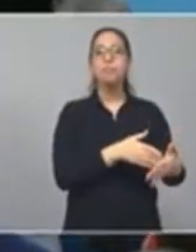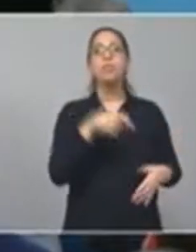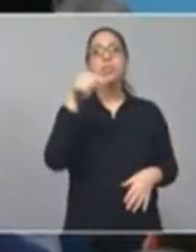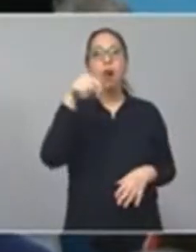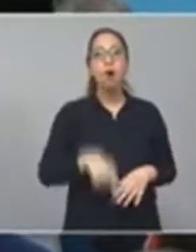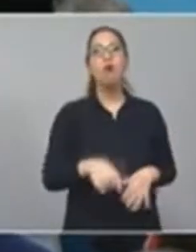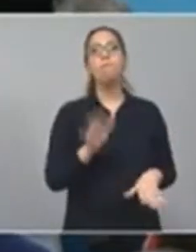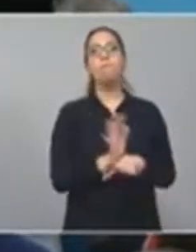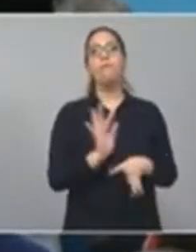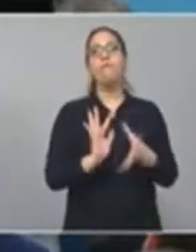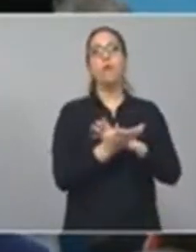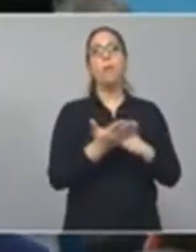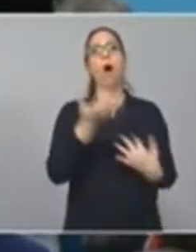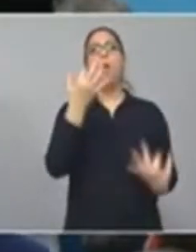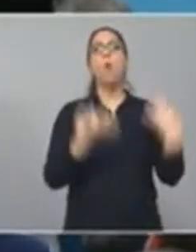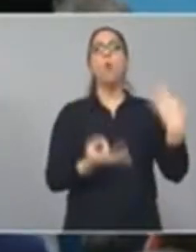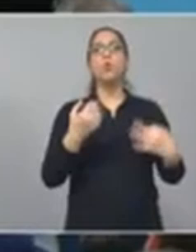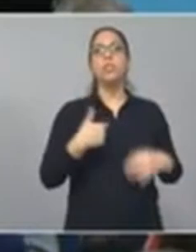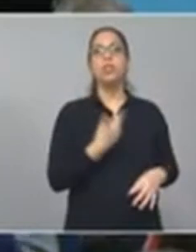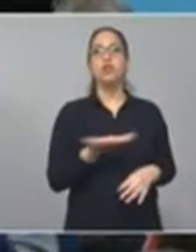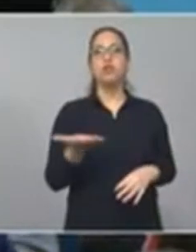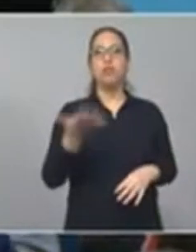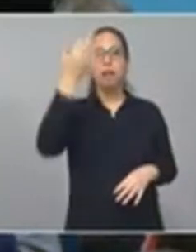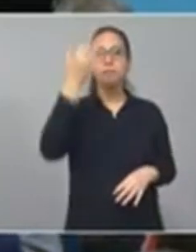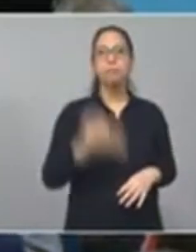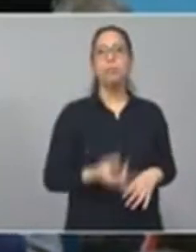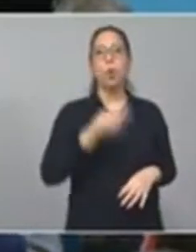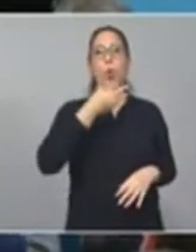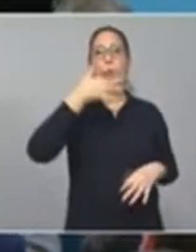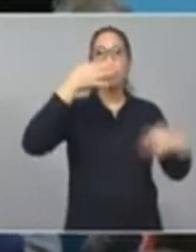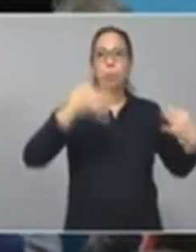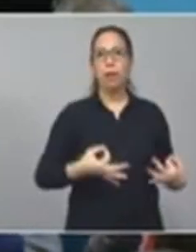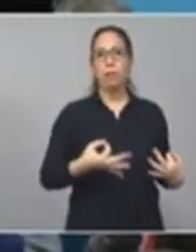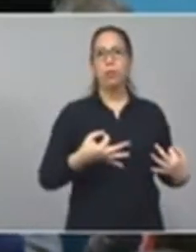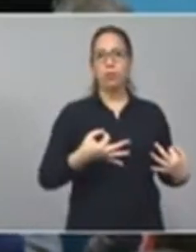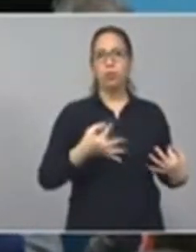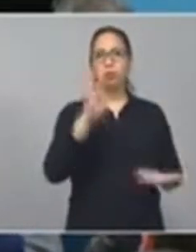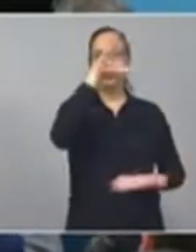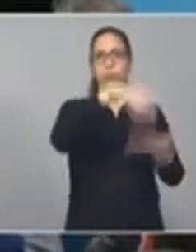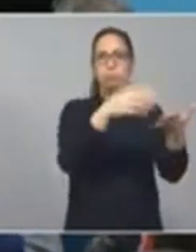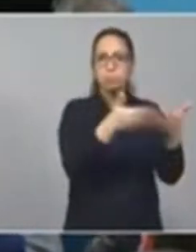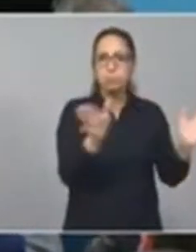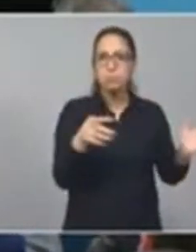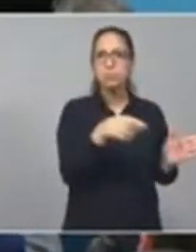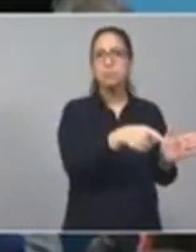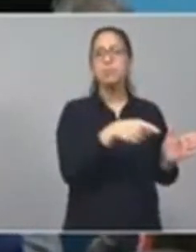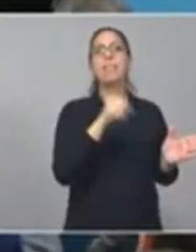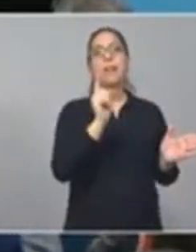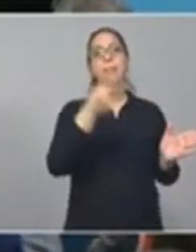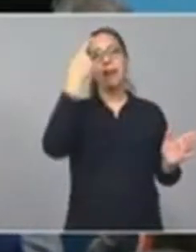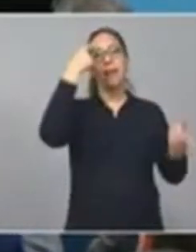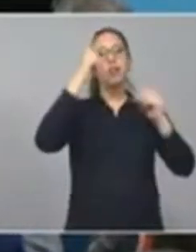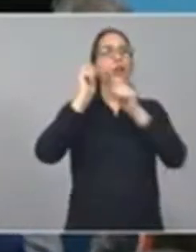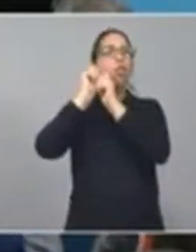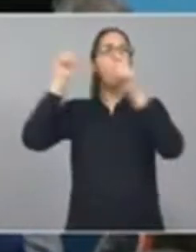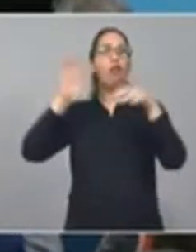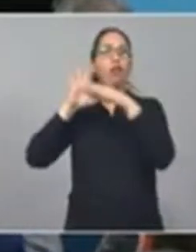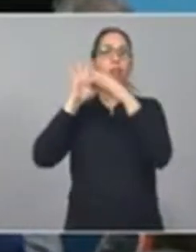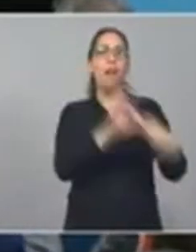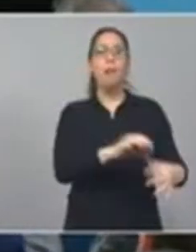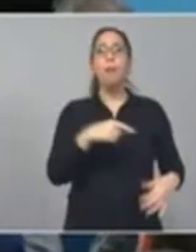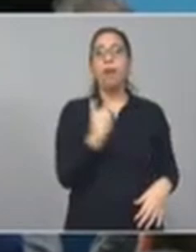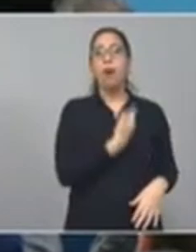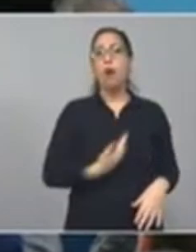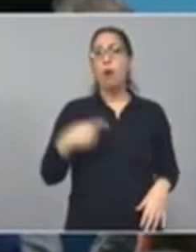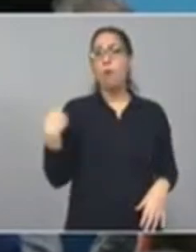acto de justicia, de justicia social, pero más un acto que tiene mucho que ver con lo que pensamos, porque en nuestro gobierno